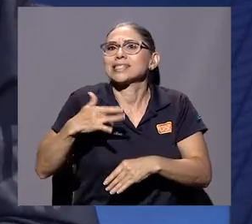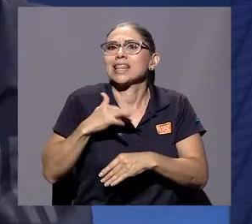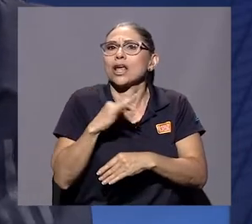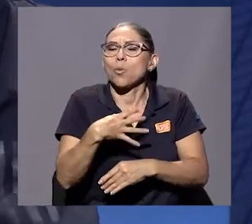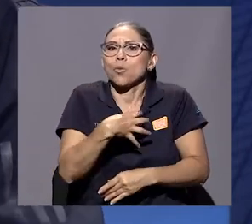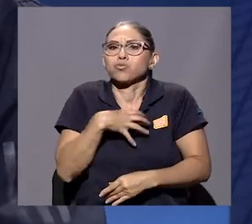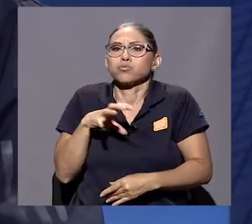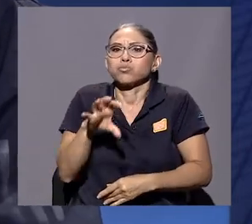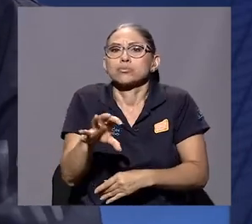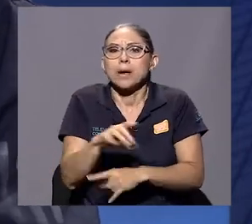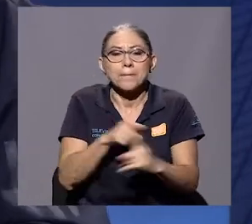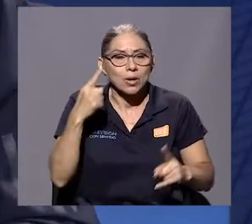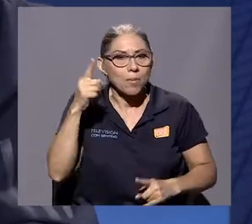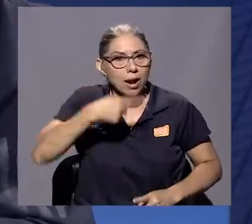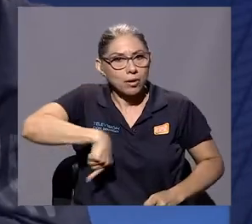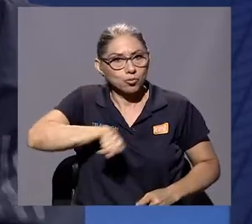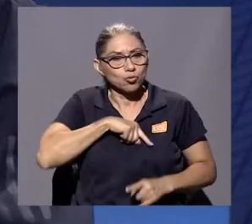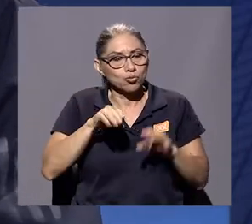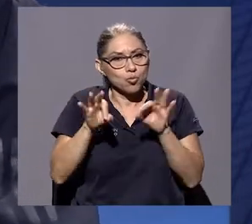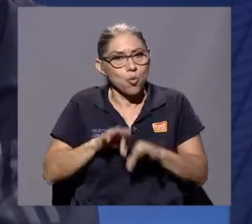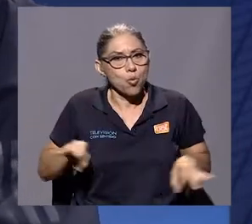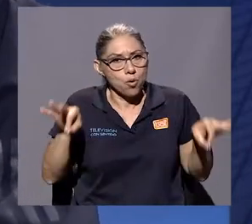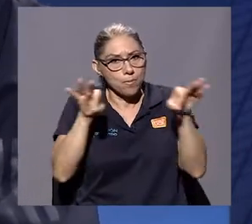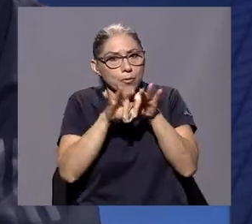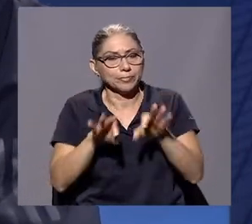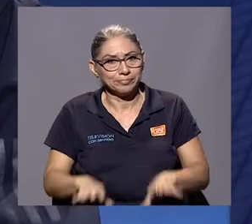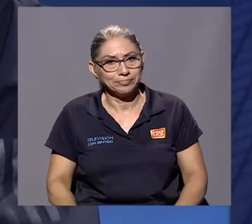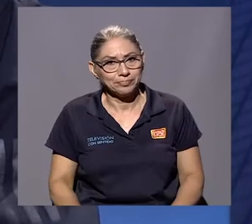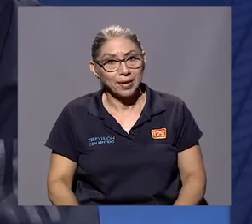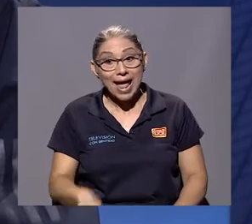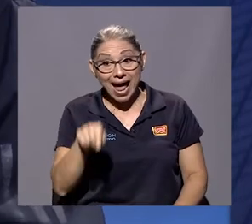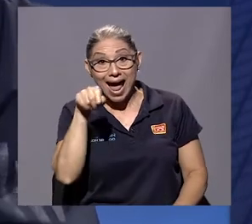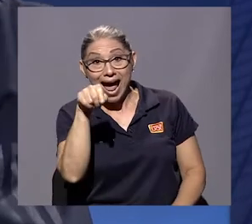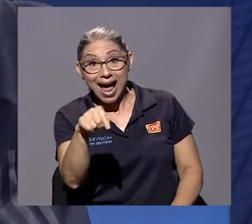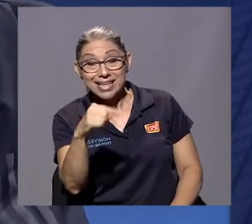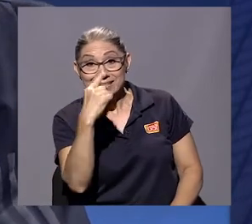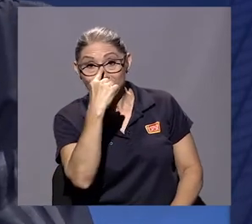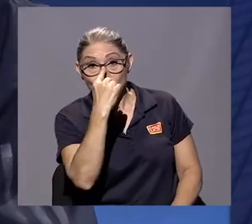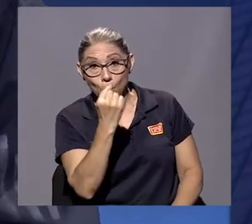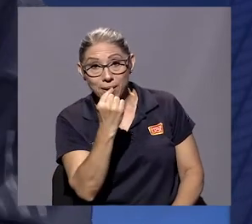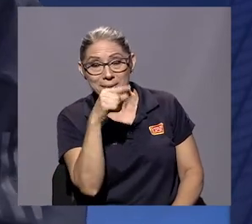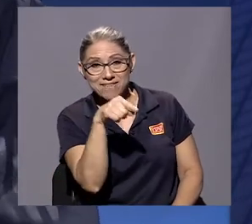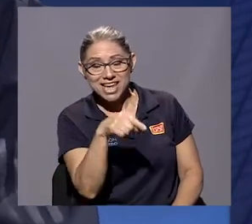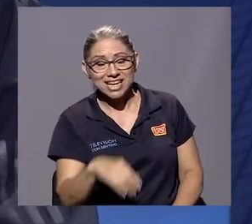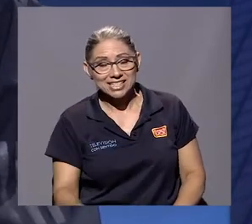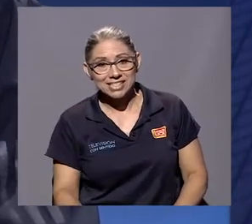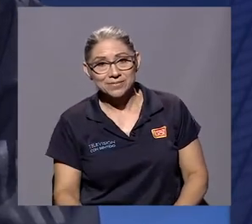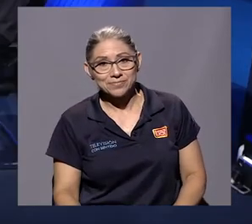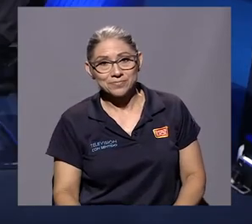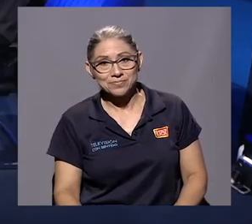para nosotros era muy importante. Y entonces ahí estaba Don Pepe Figueres.